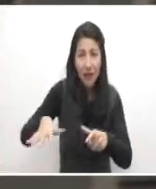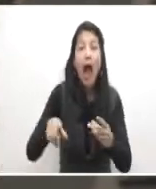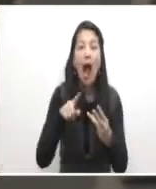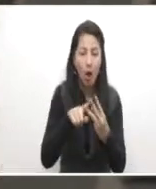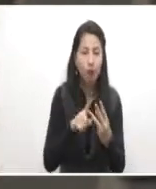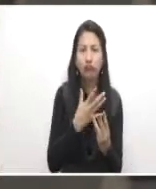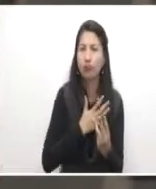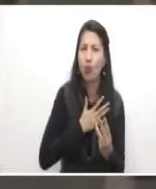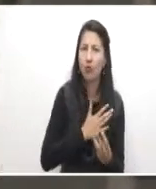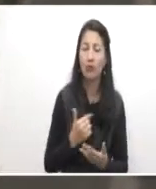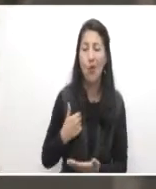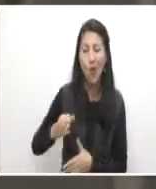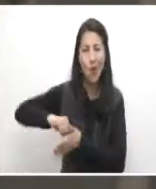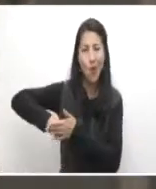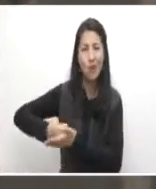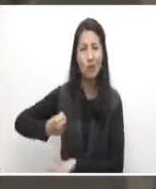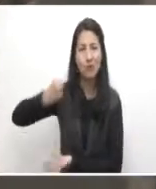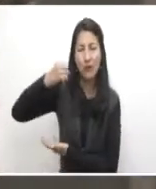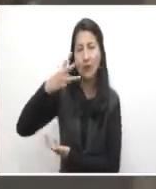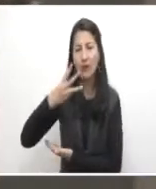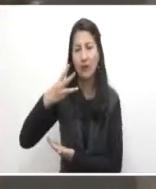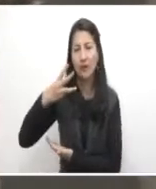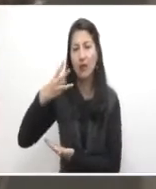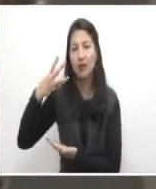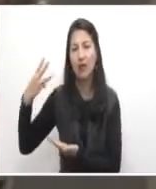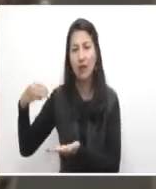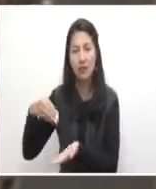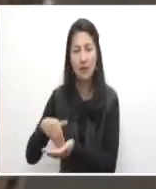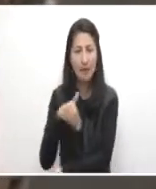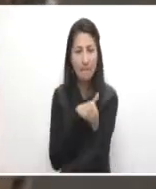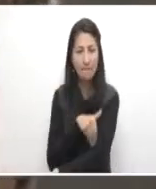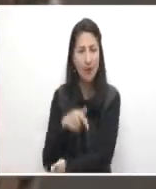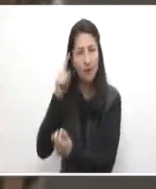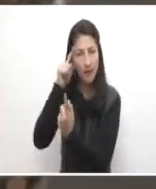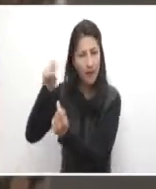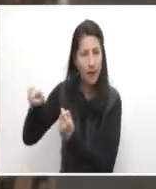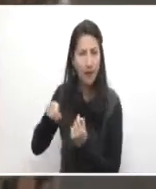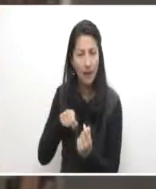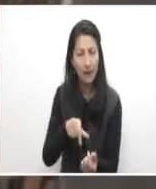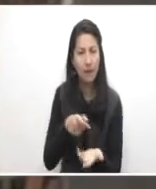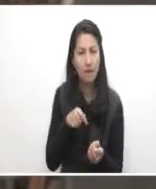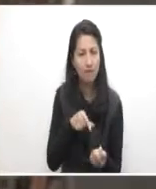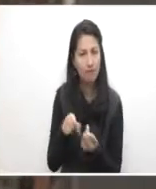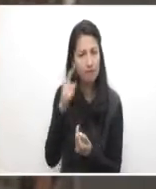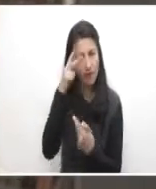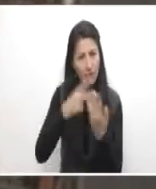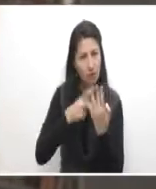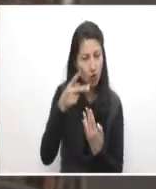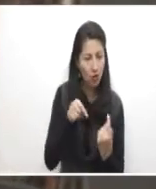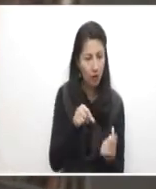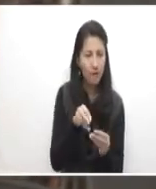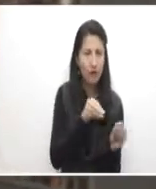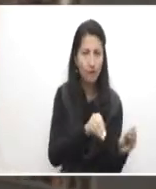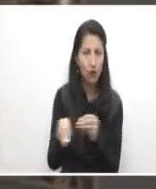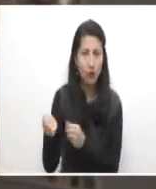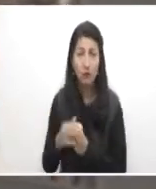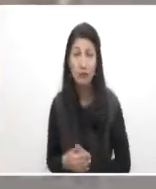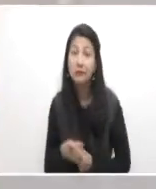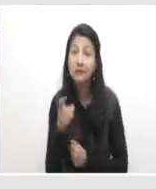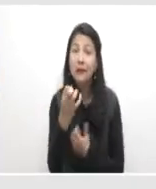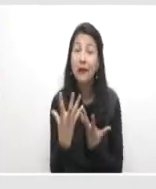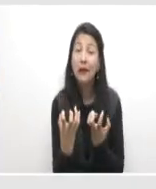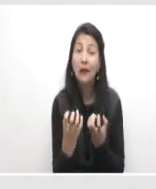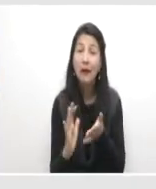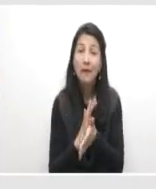SENA cuenta con un presupuesto de 33 mil millones de pesos para cofinanciar el desarrollo de estos proyectos. Para mayor información,